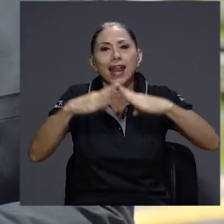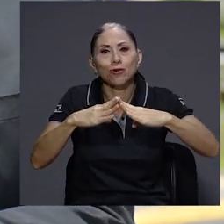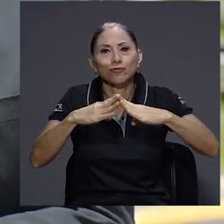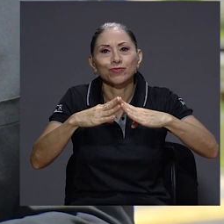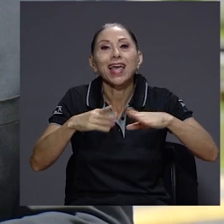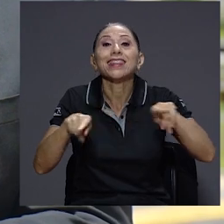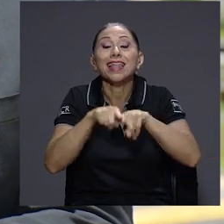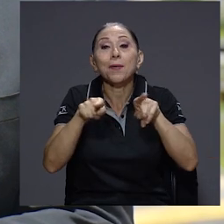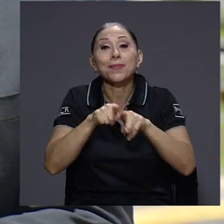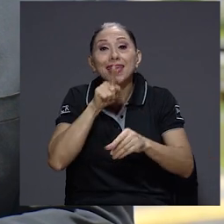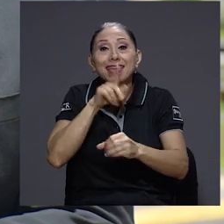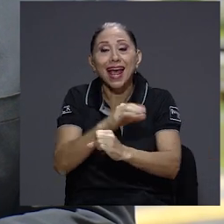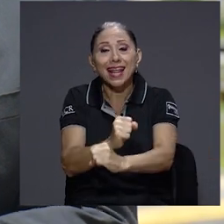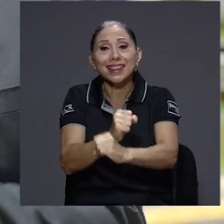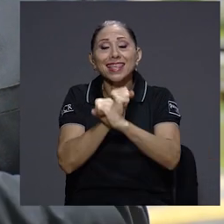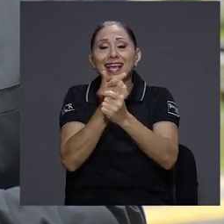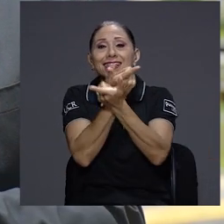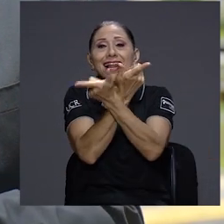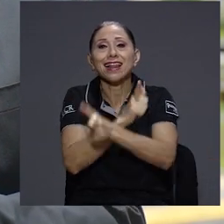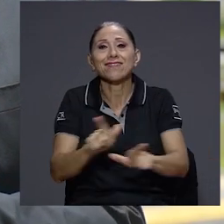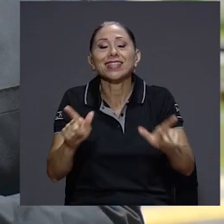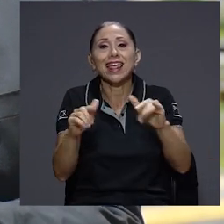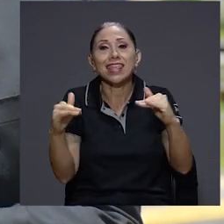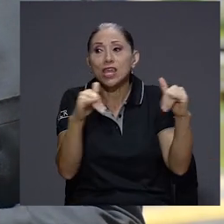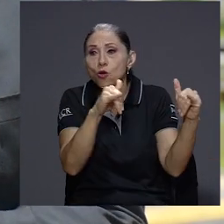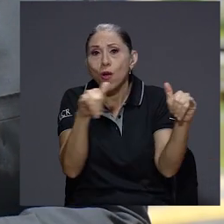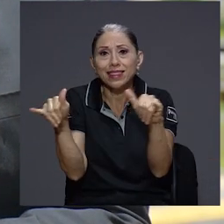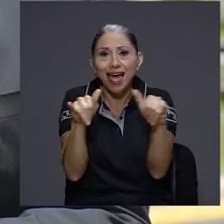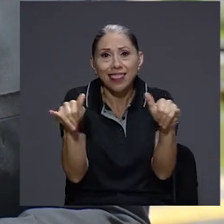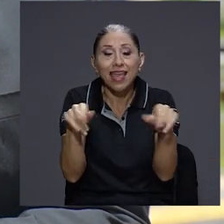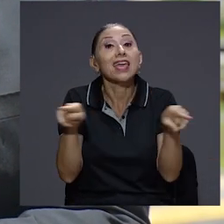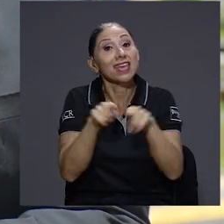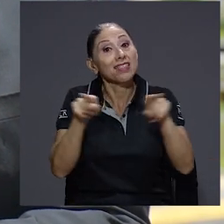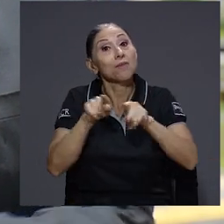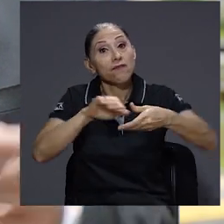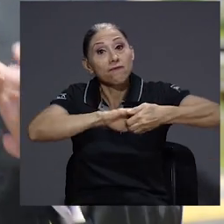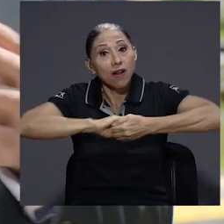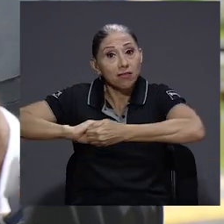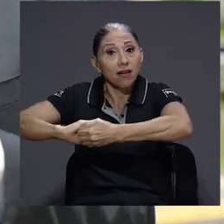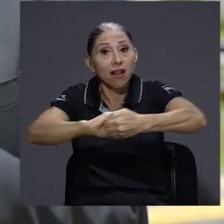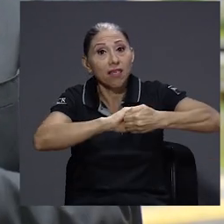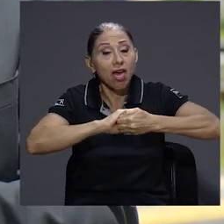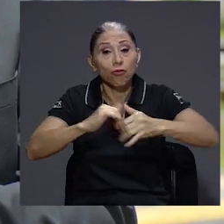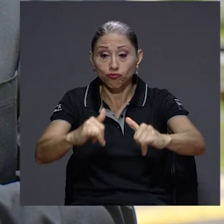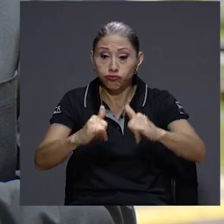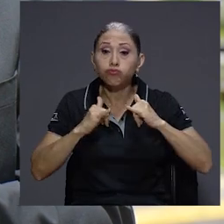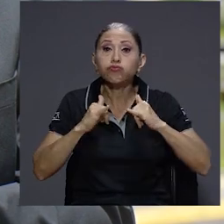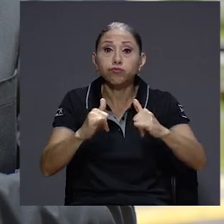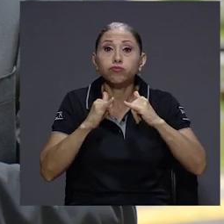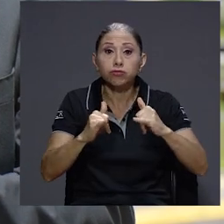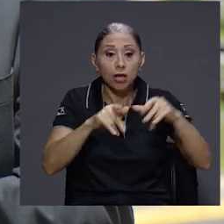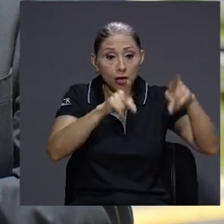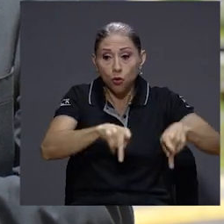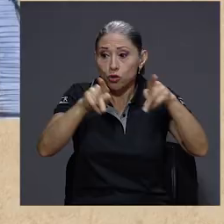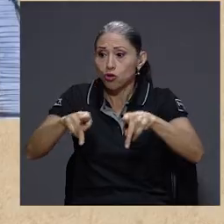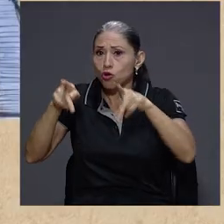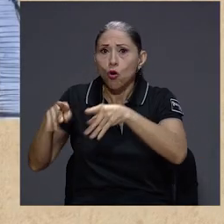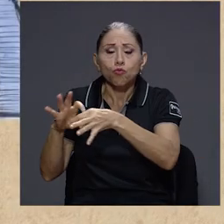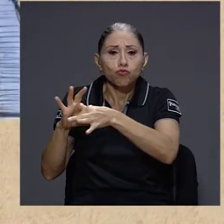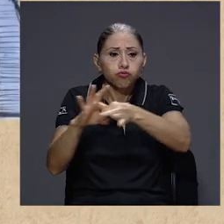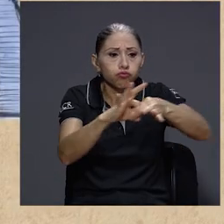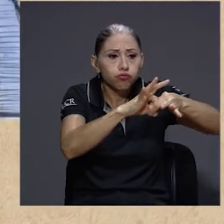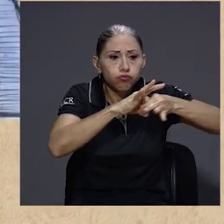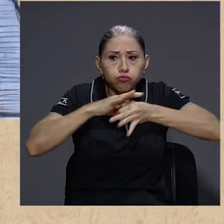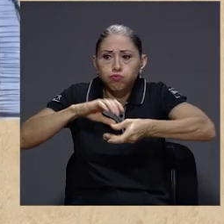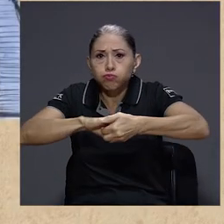garantías de la libertad y la igualdad y sobre todo también el aspecto de la fraternidad como sinónimo de unión entre los individuos y